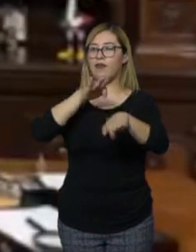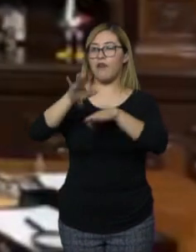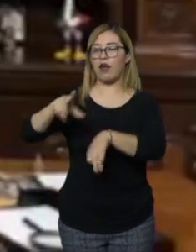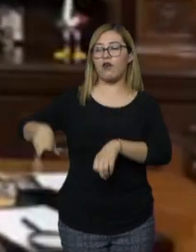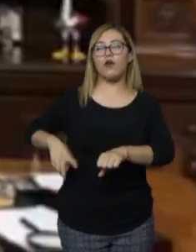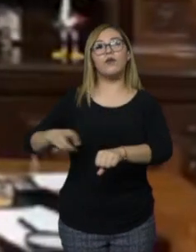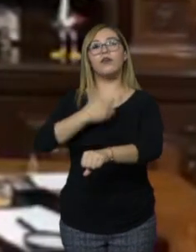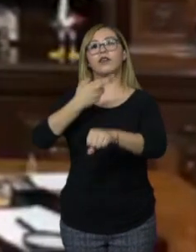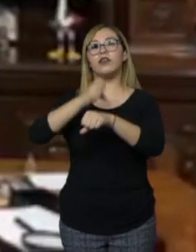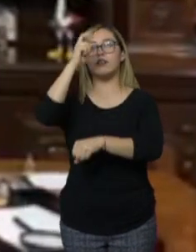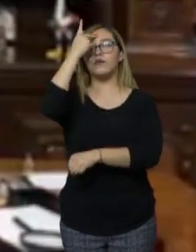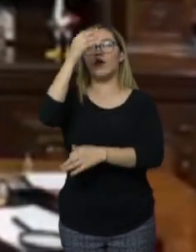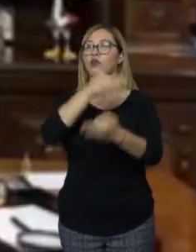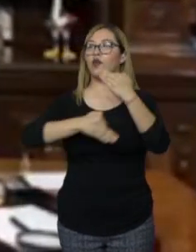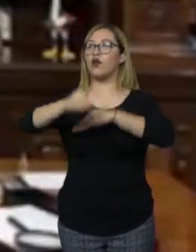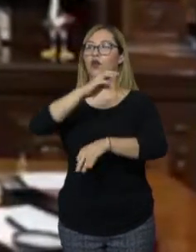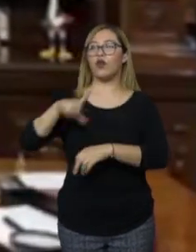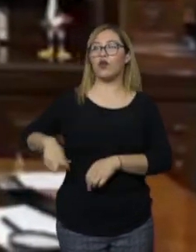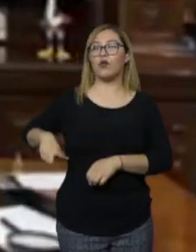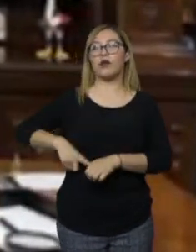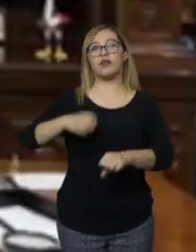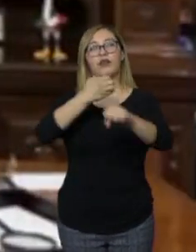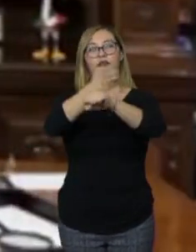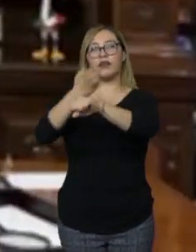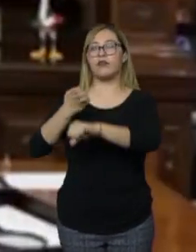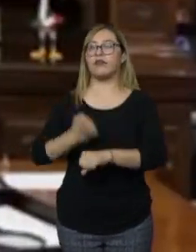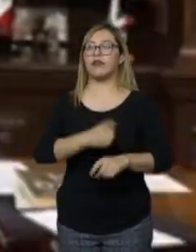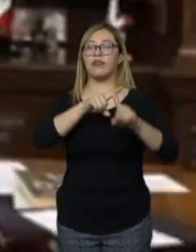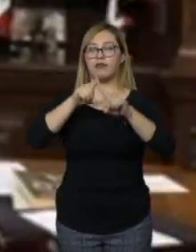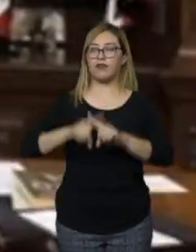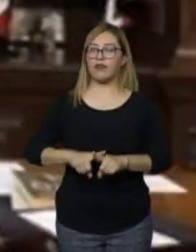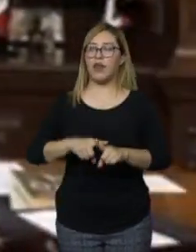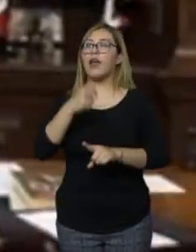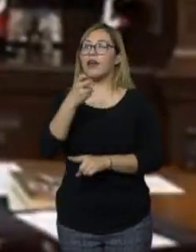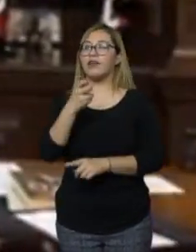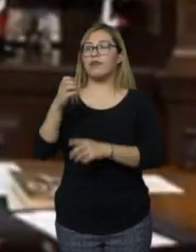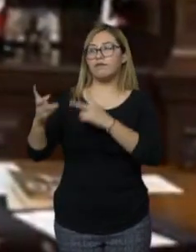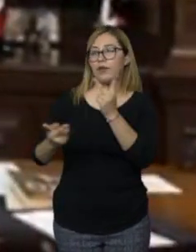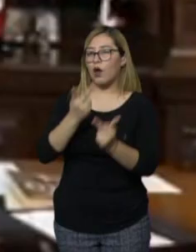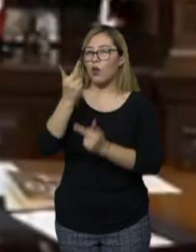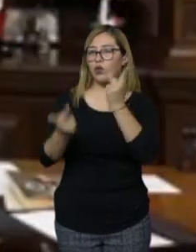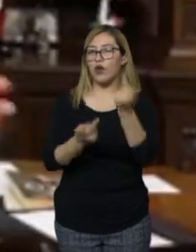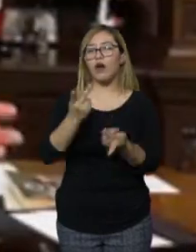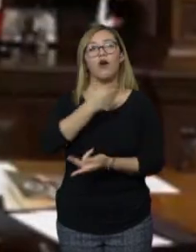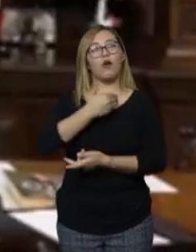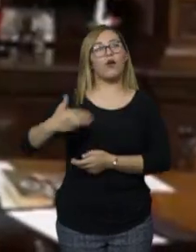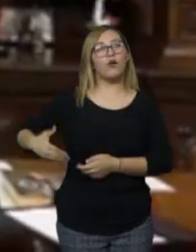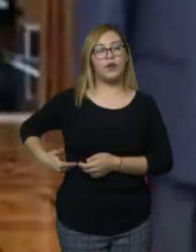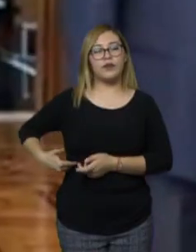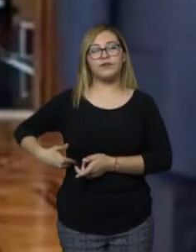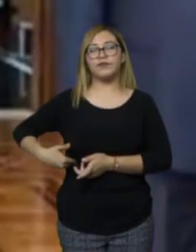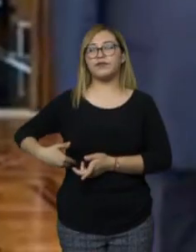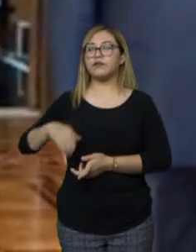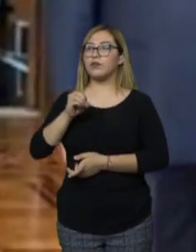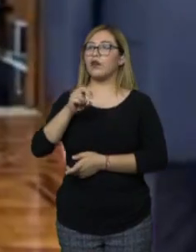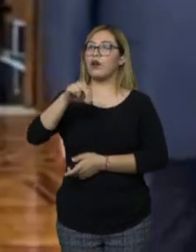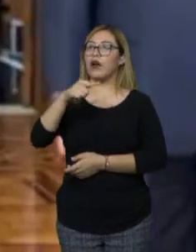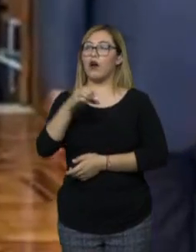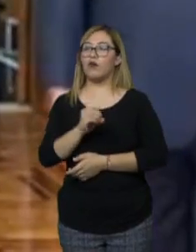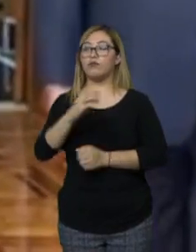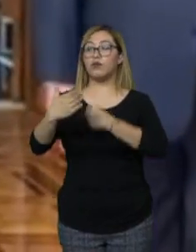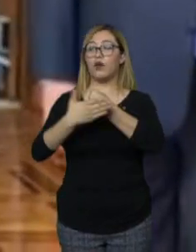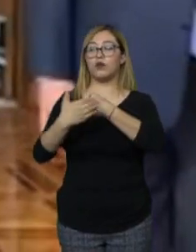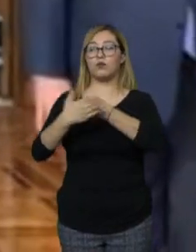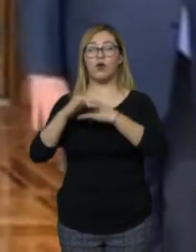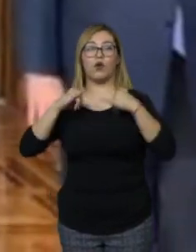con todos los gobernadores del país. En entrevista, el gobernador Carreras López dijo que la próxima semana estará con el secretario de Hacienda,